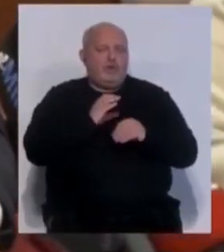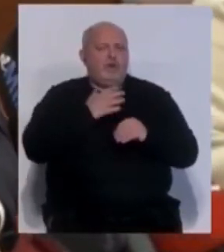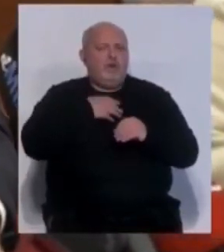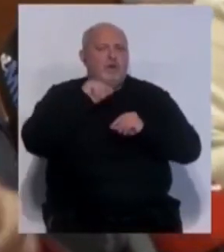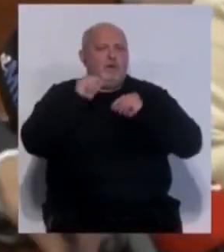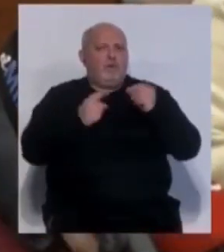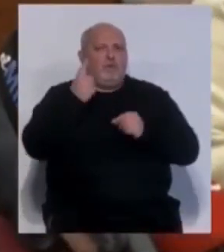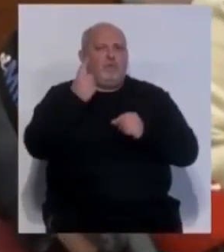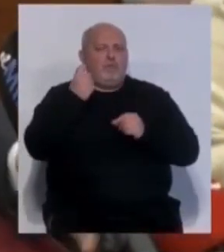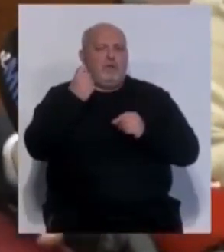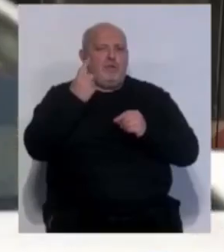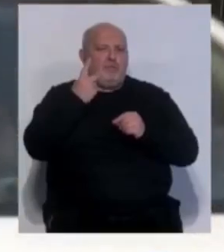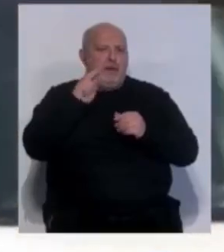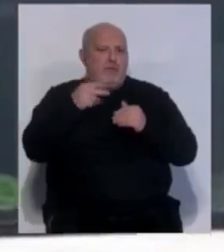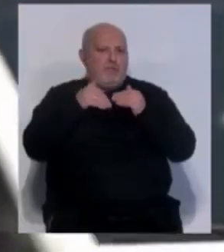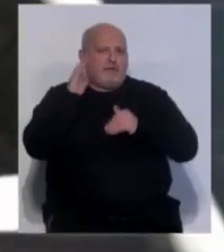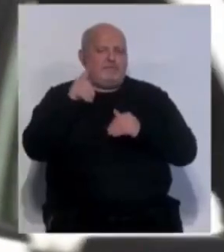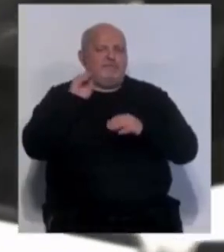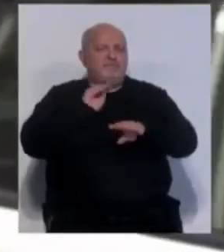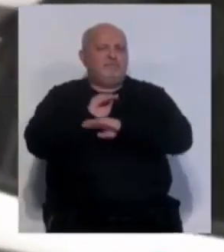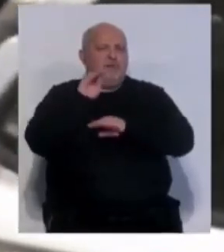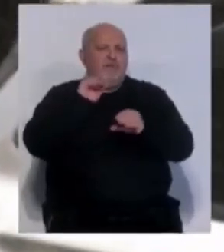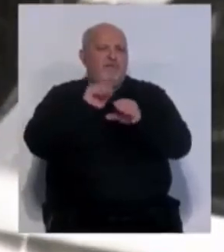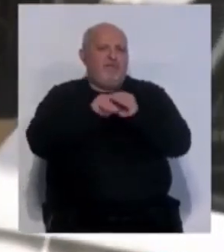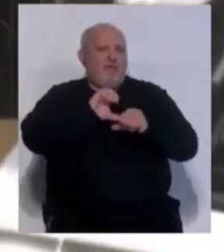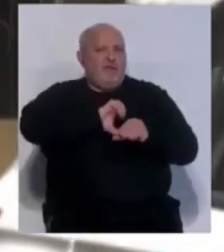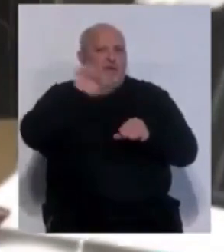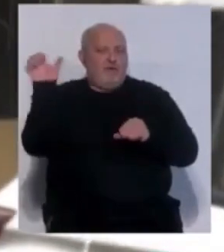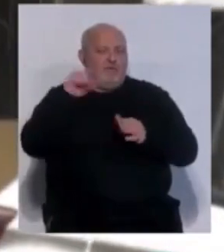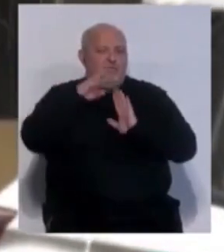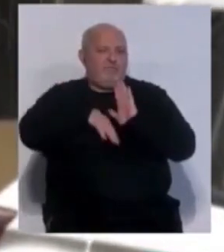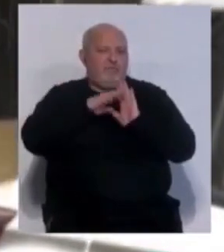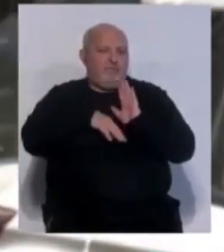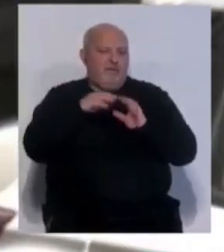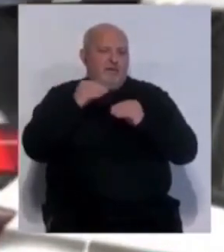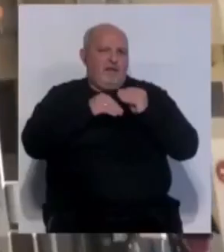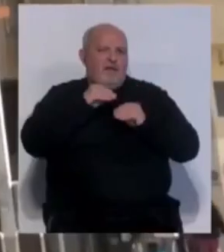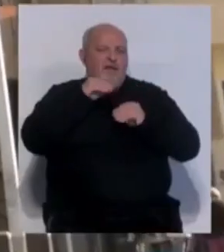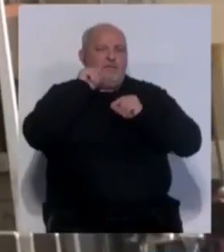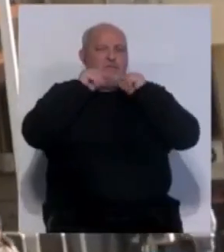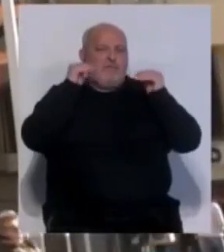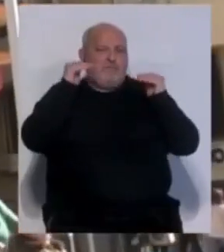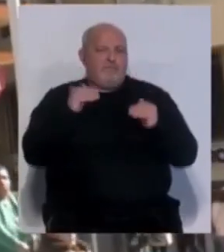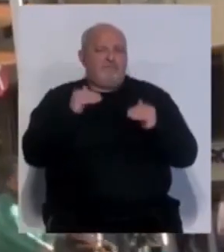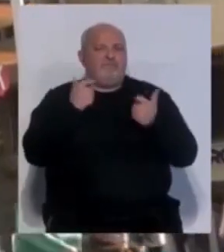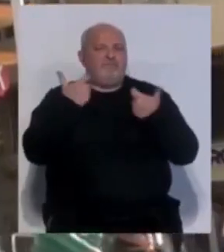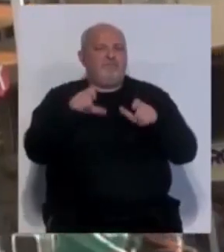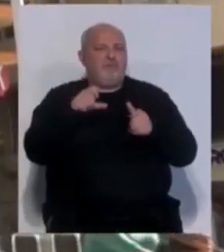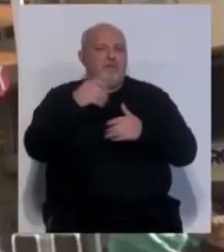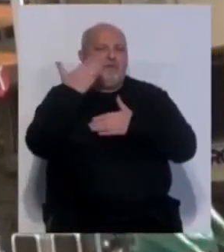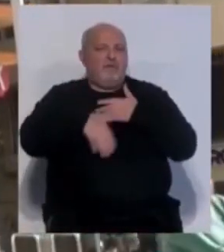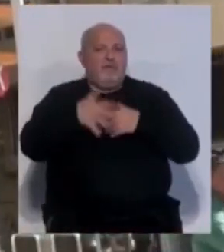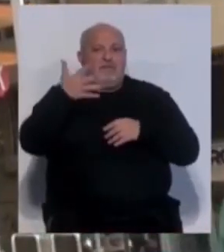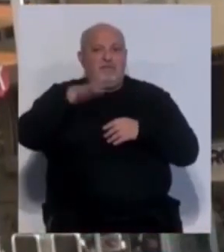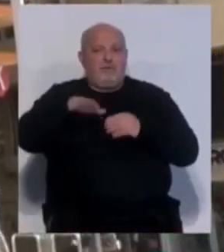un presupuesto de 1.091.000 euros, cuenta con financiación de fondos europeos el programa de bajas emisiones. La actuación estima un plazo